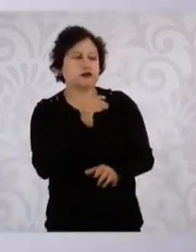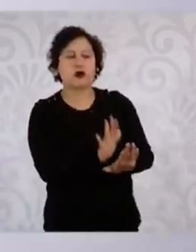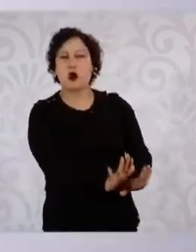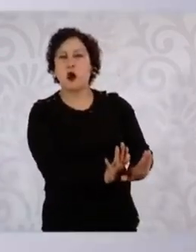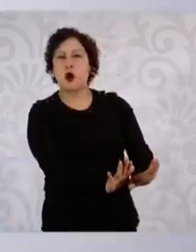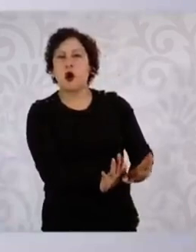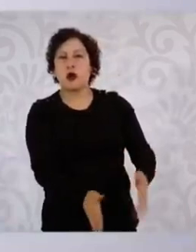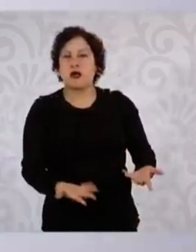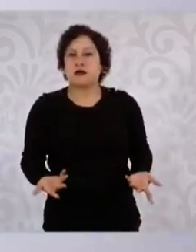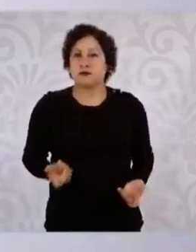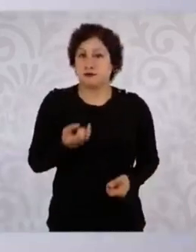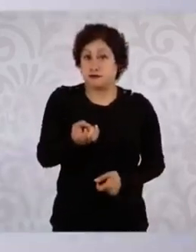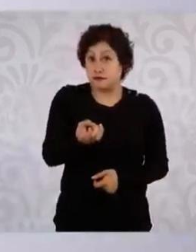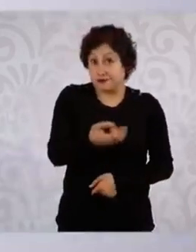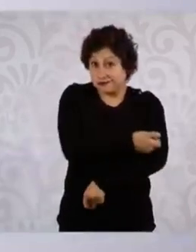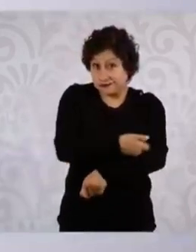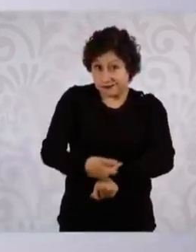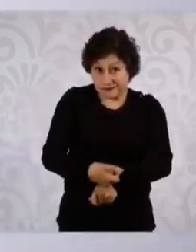pues eso está mal.